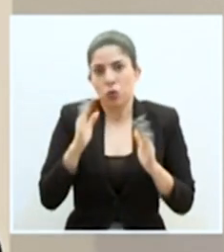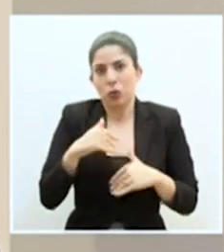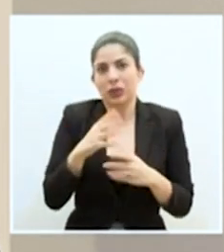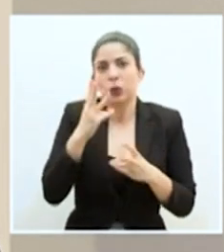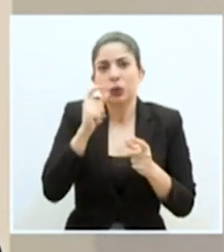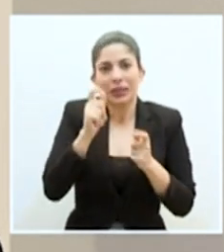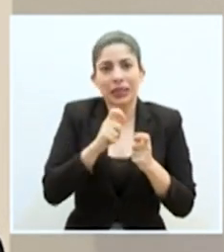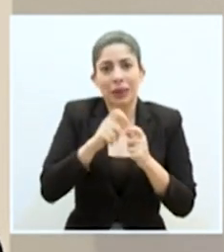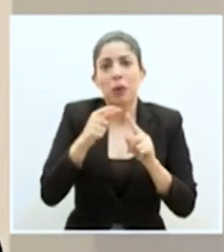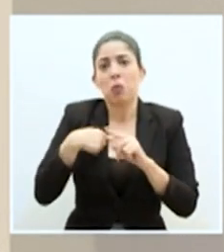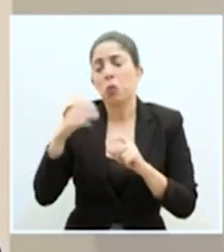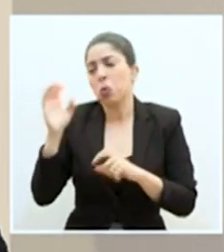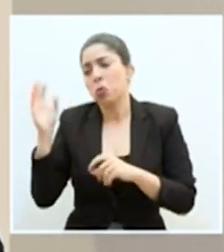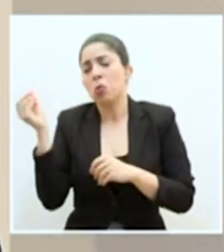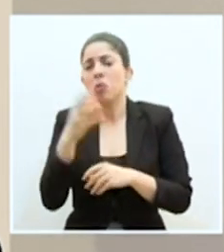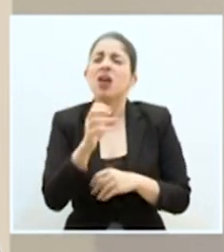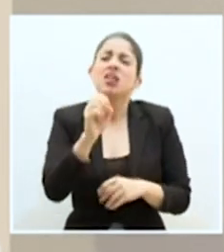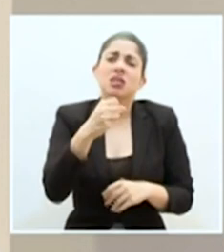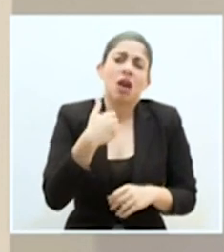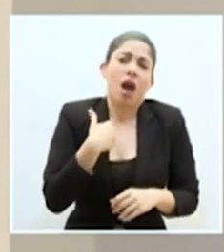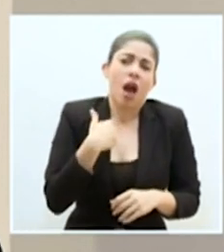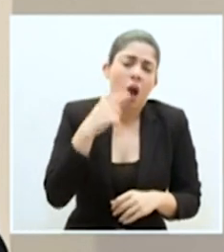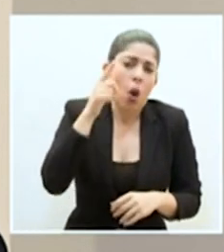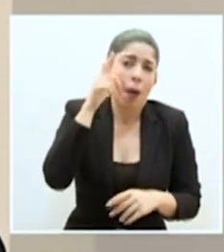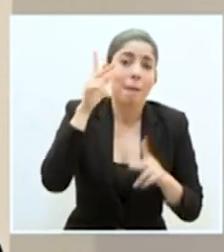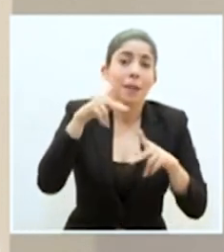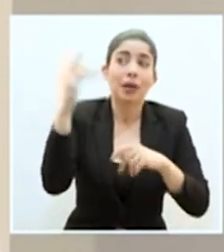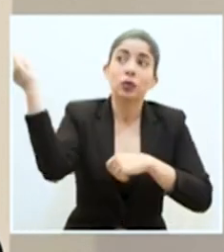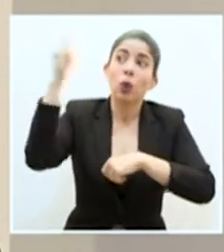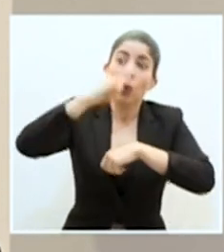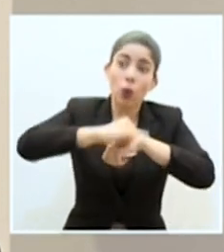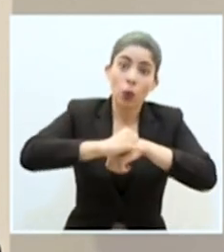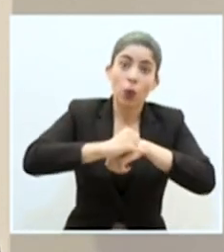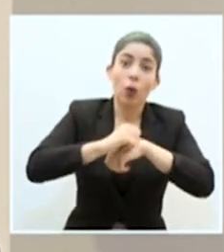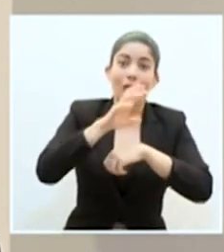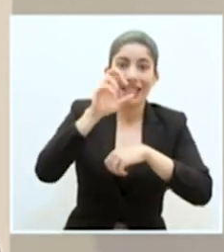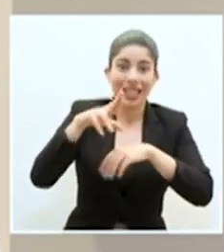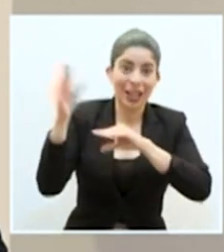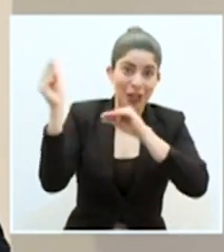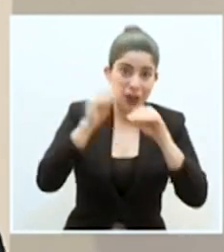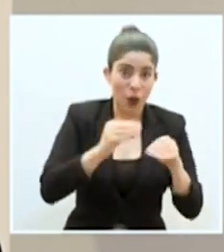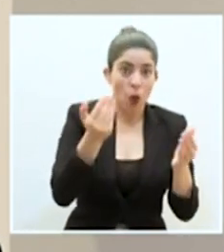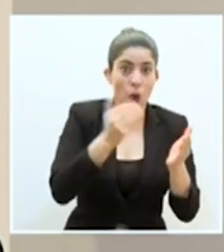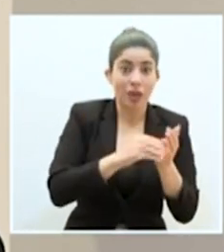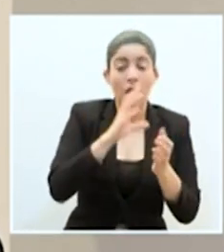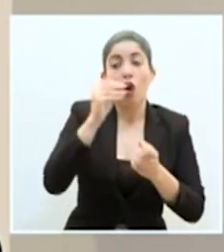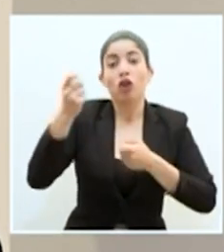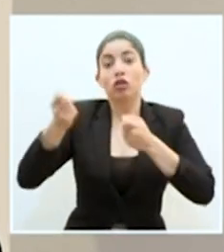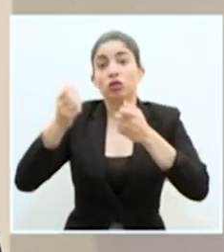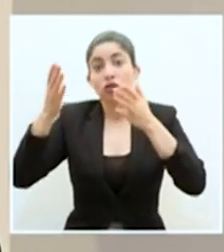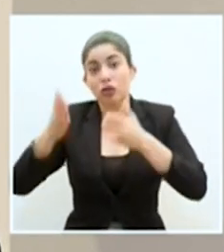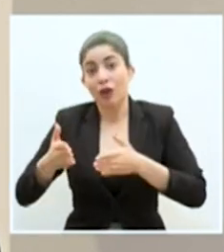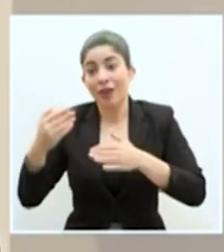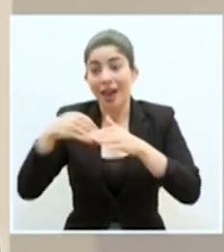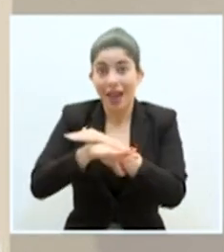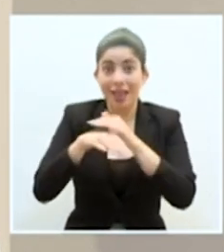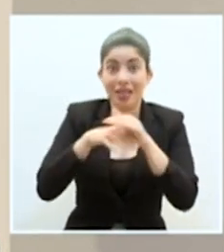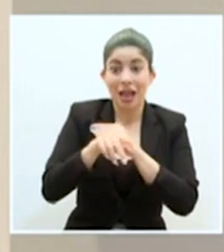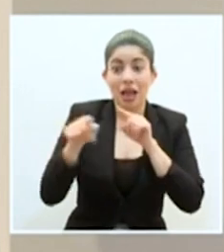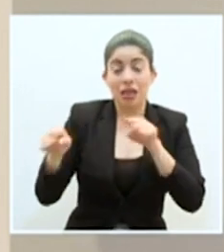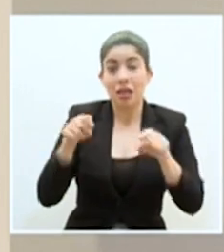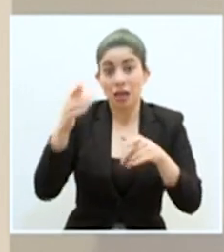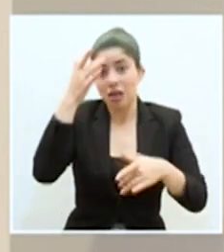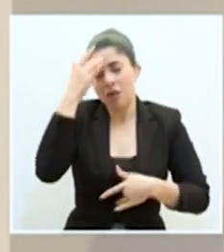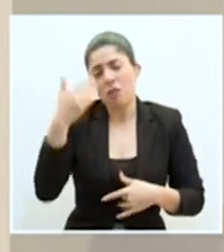cuánto es, pero sí han habido, claro, casos de repatriados y también de transportistas que se han estado reportando conforme han estado ingresando al